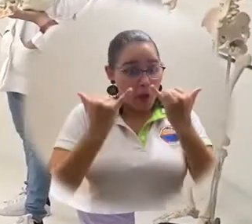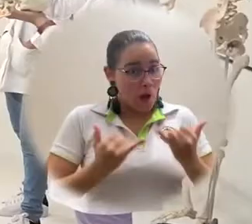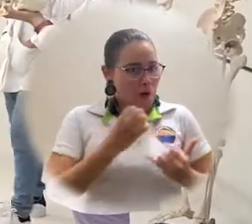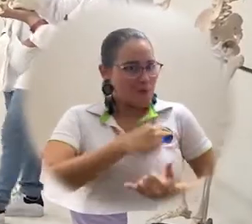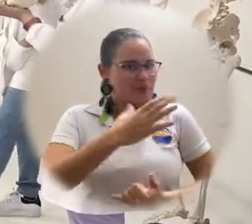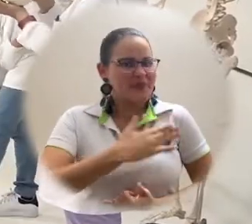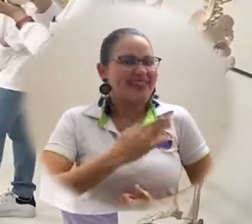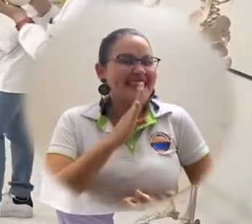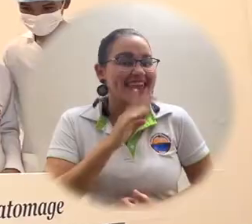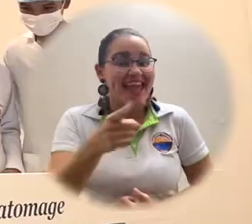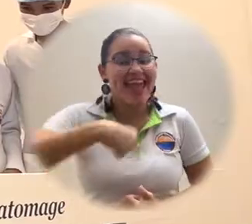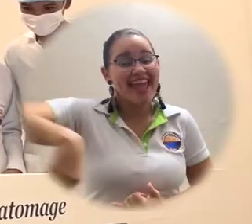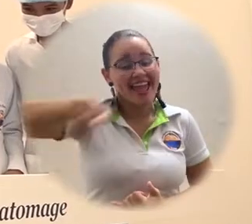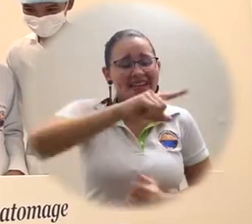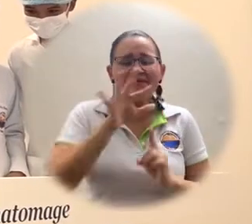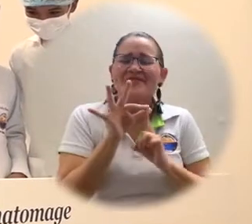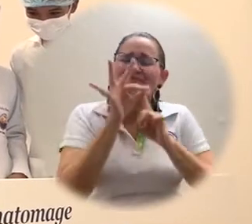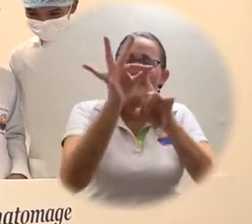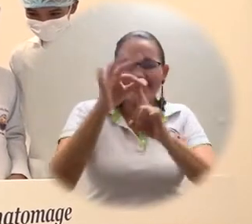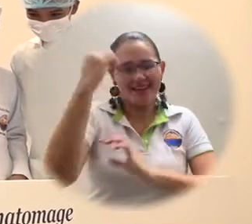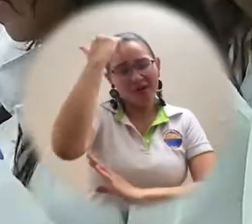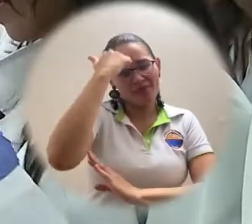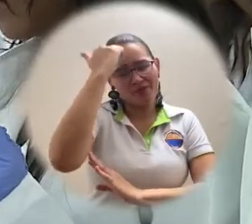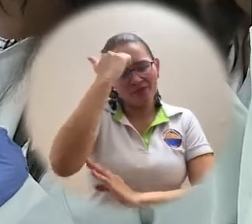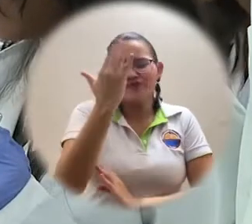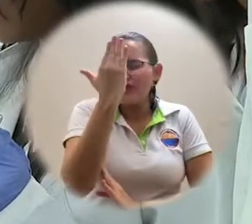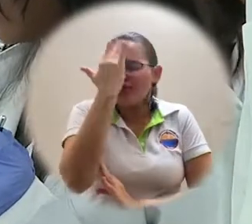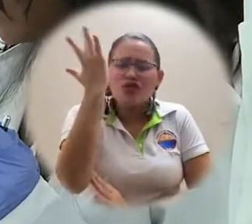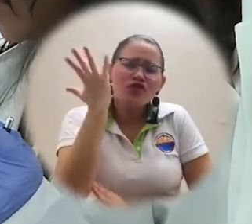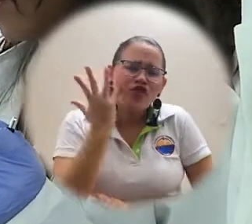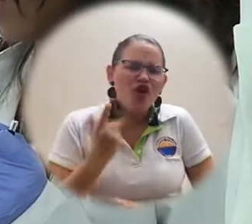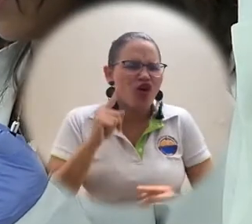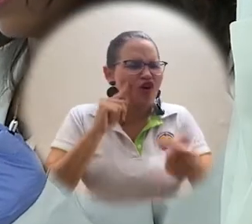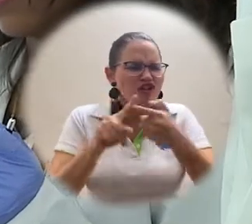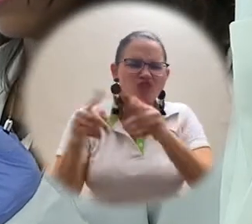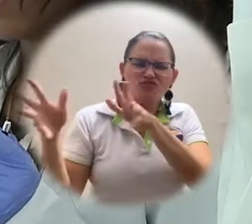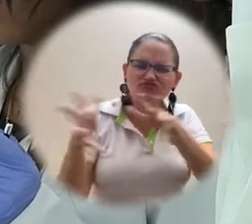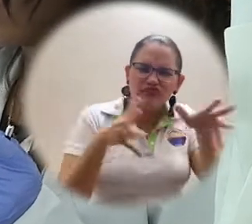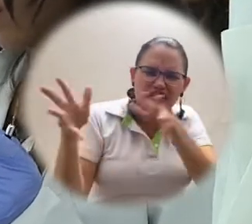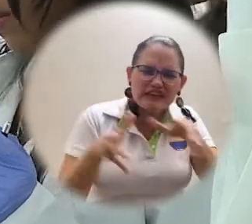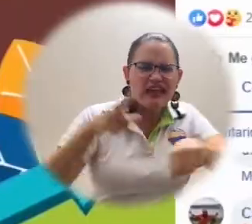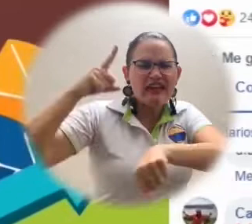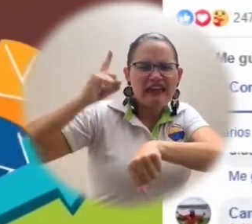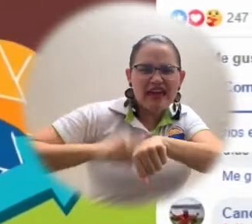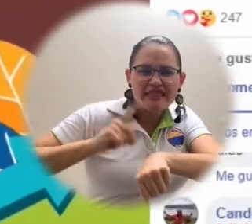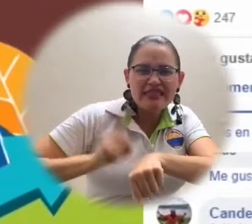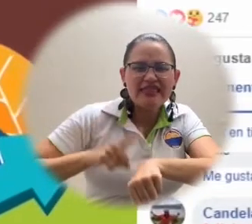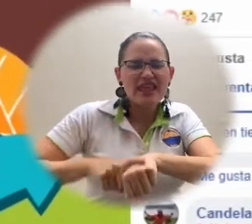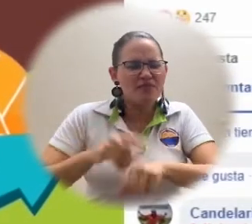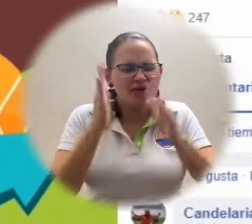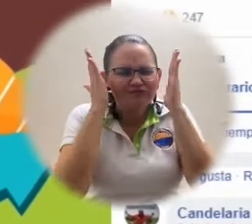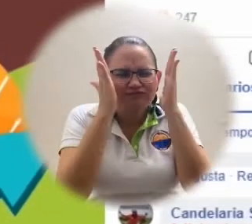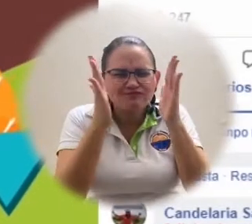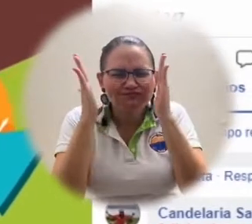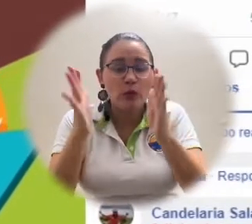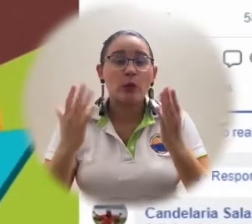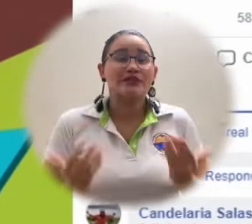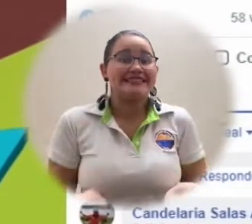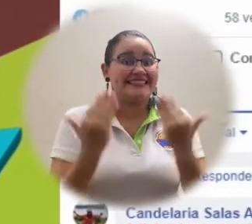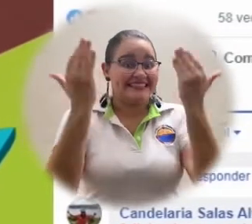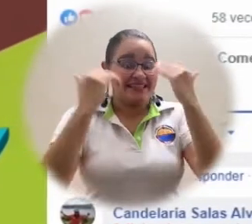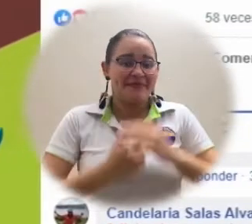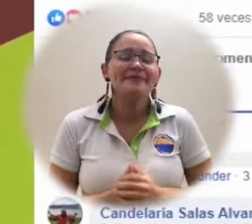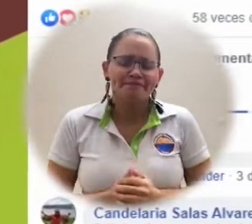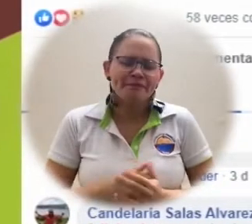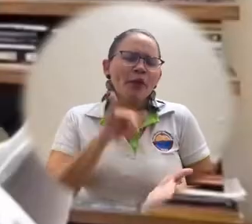fue el momento de hacer sentir especiales a los docentes que a diario entregan sus conocimientos, tiempo y dedicación a la labor de la enseñanza. Es así que